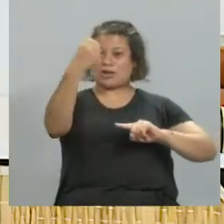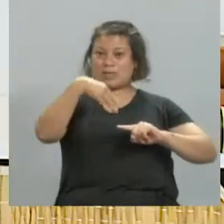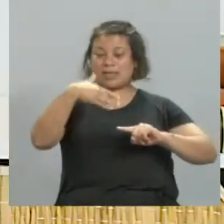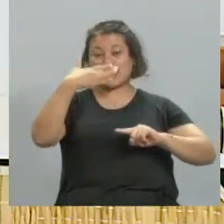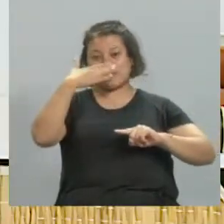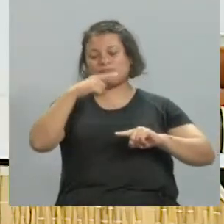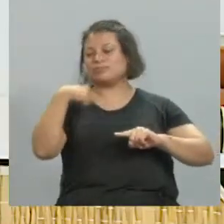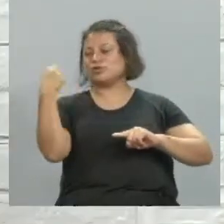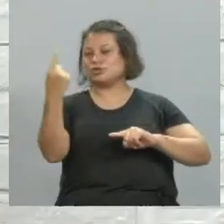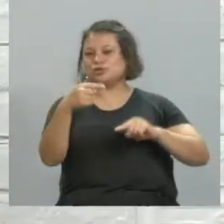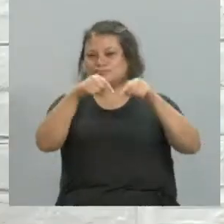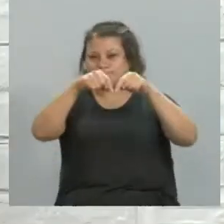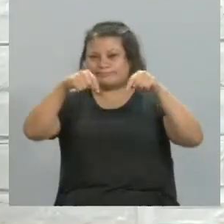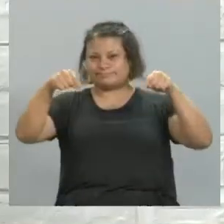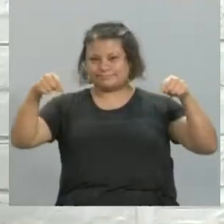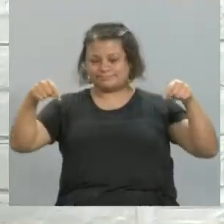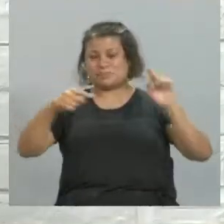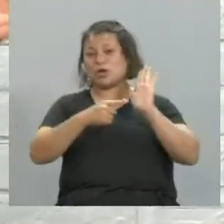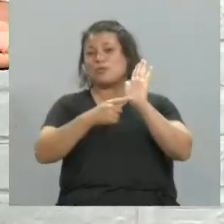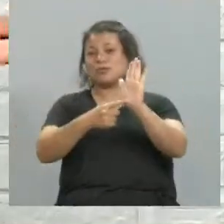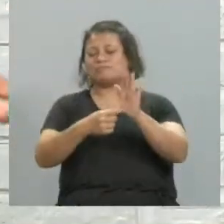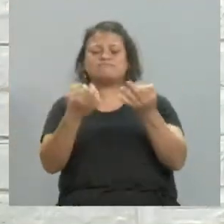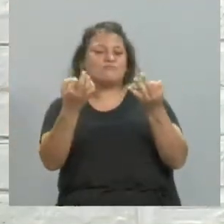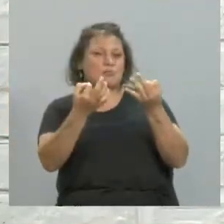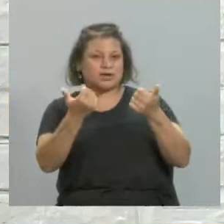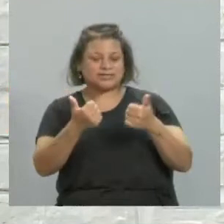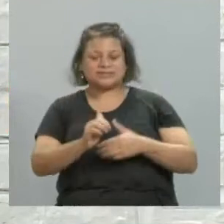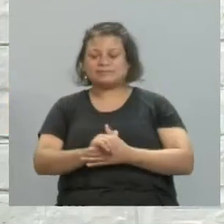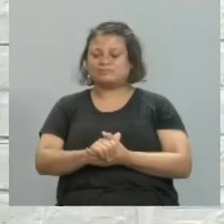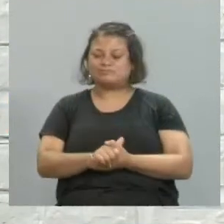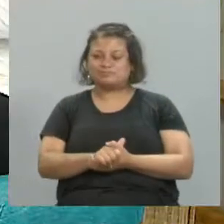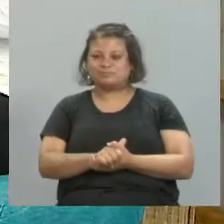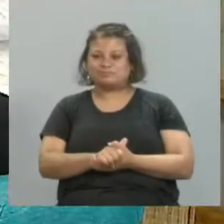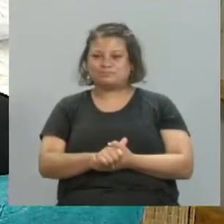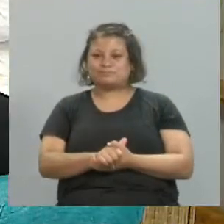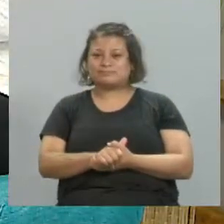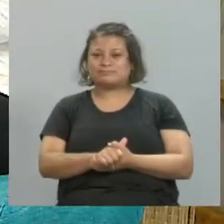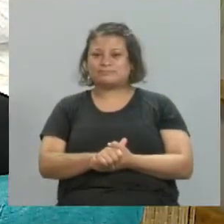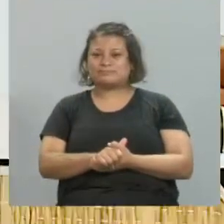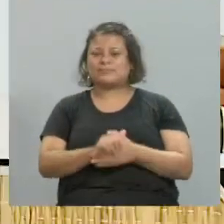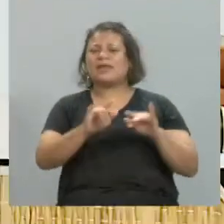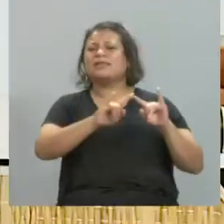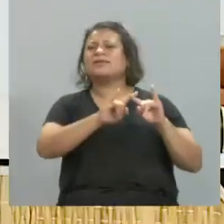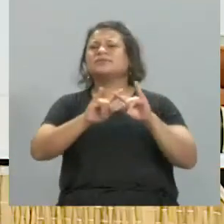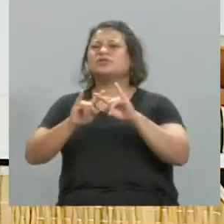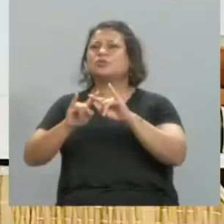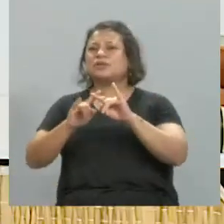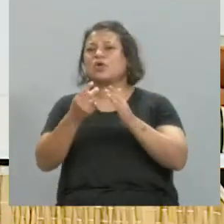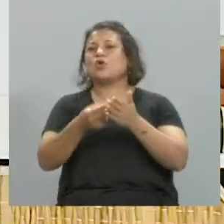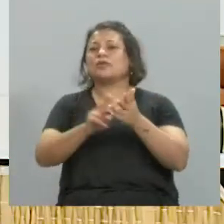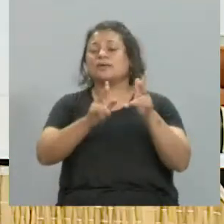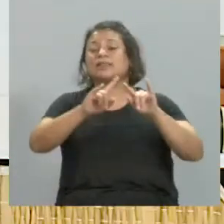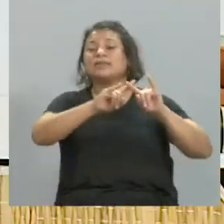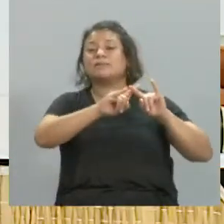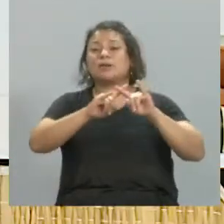bloque lo repasamos. Sí, repasamos, lo ponemos en pantalla y te vendemos también. Dale, Bueno, y el sitio web de Juan lo repasamos es